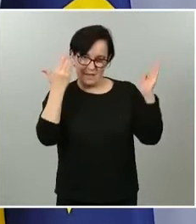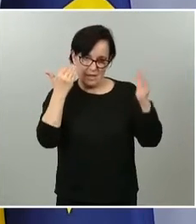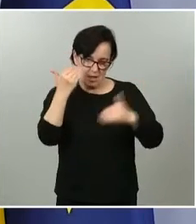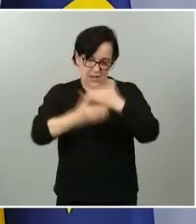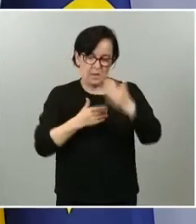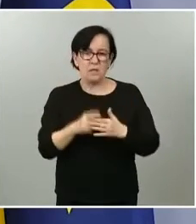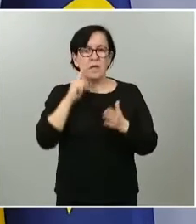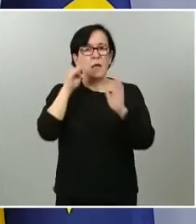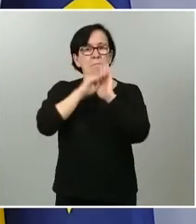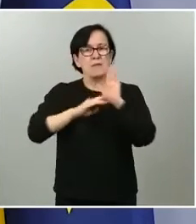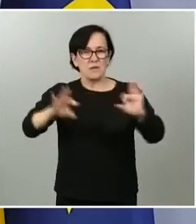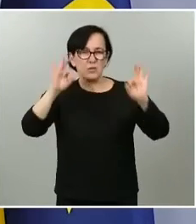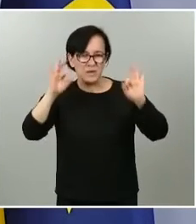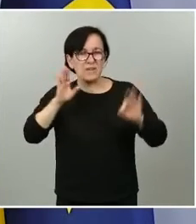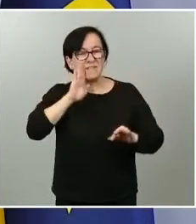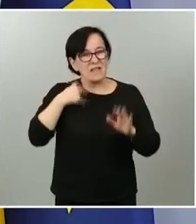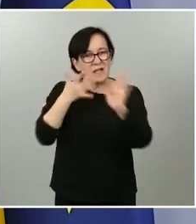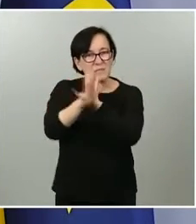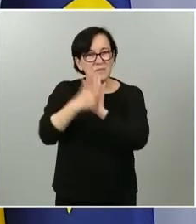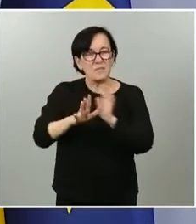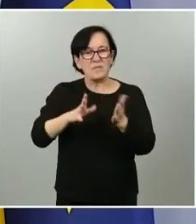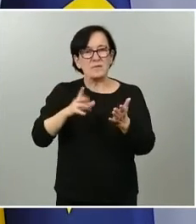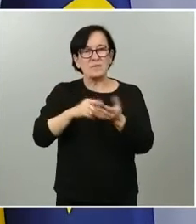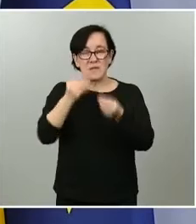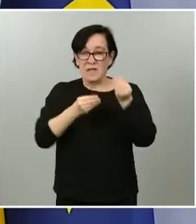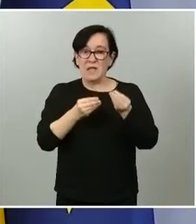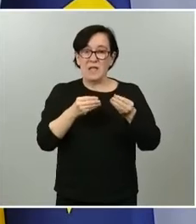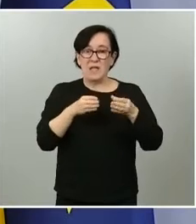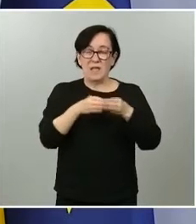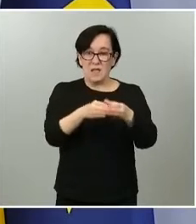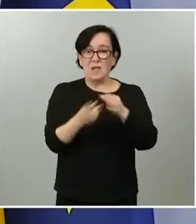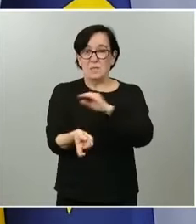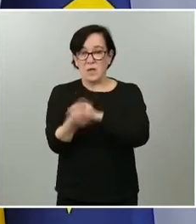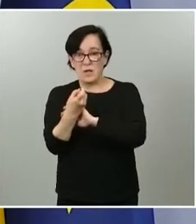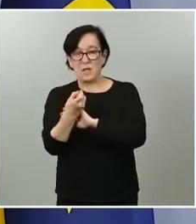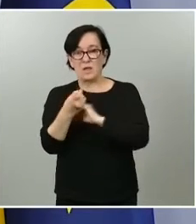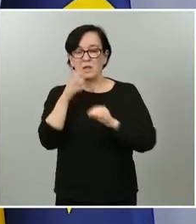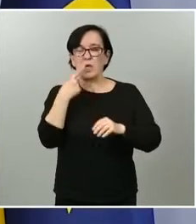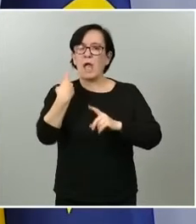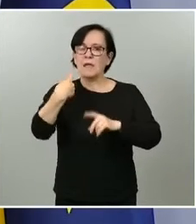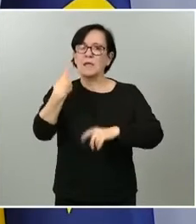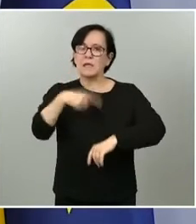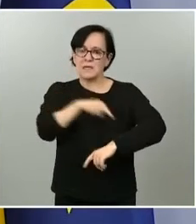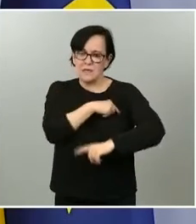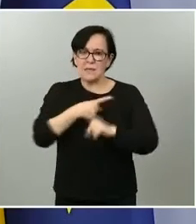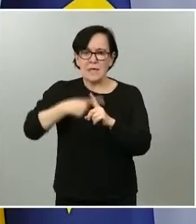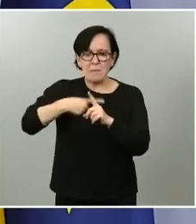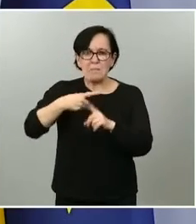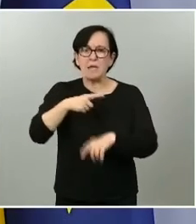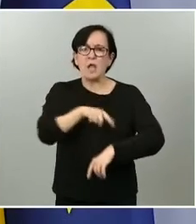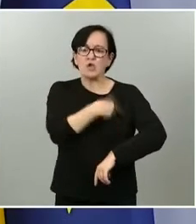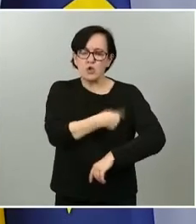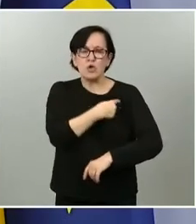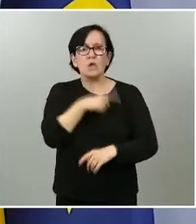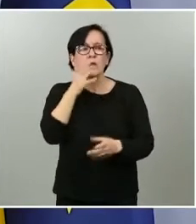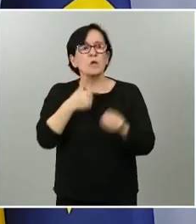específicas que usted ha mencionado que se aplican en puertos y aeropuertos, como es la toma de temperatura. Bien, son medidas que tienen una cierta